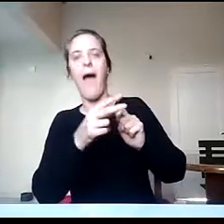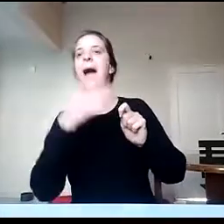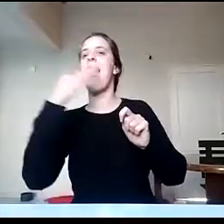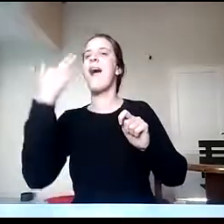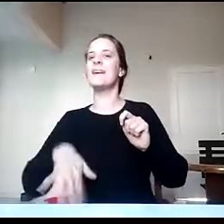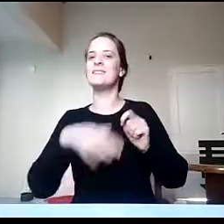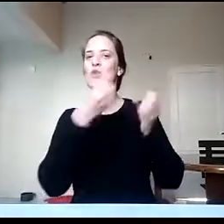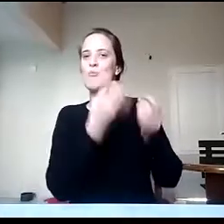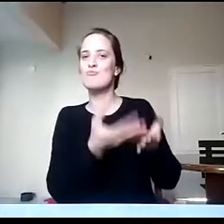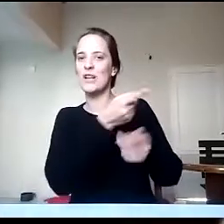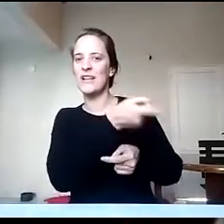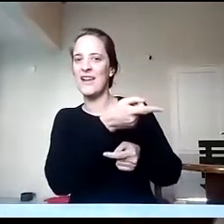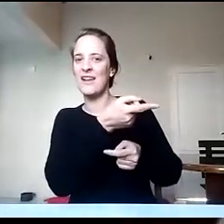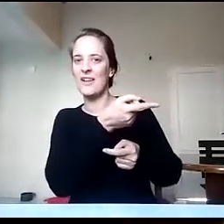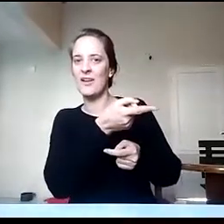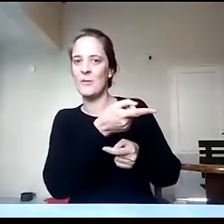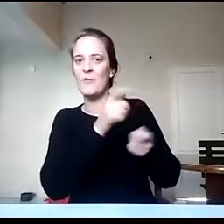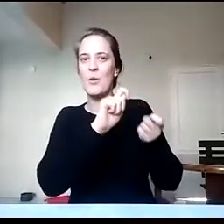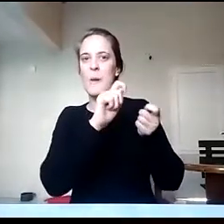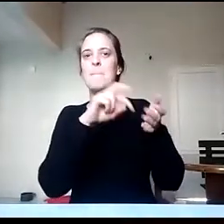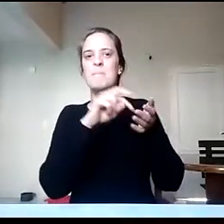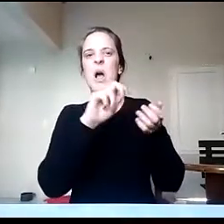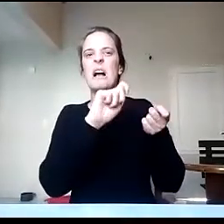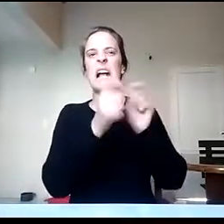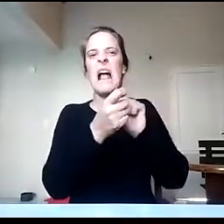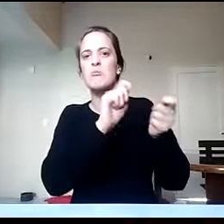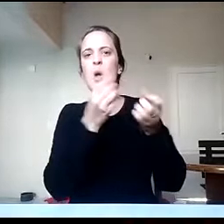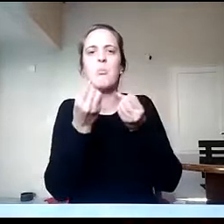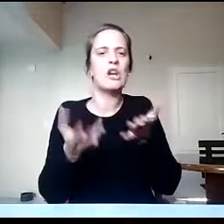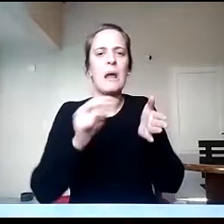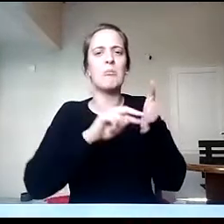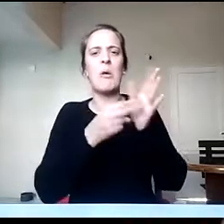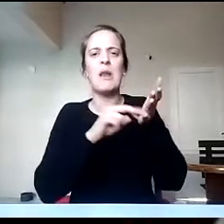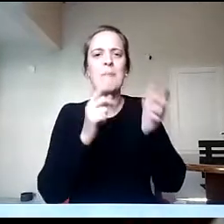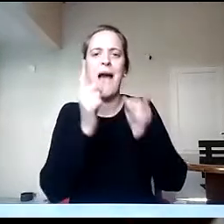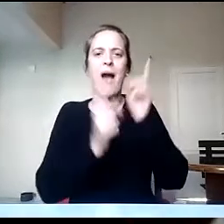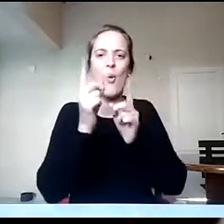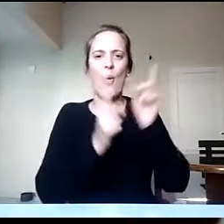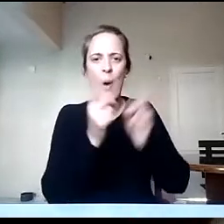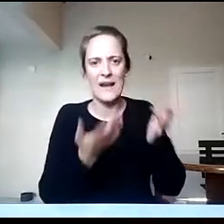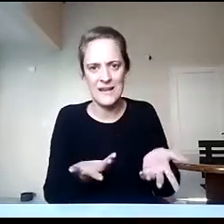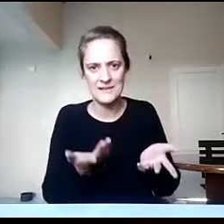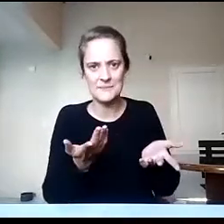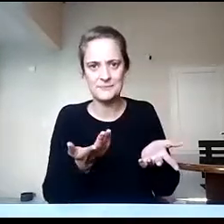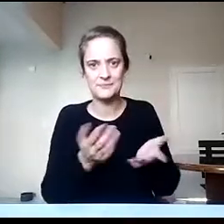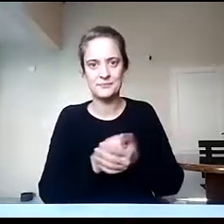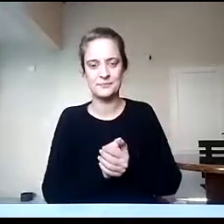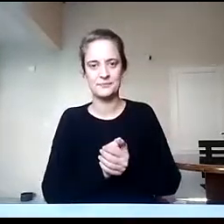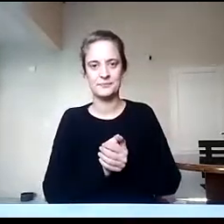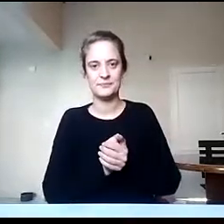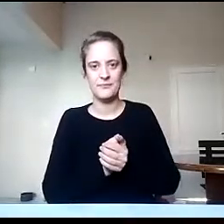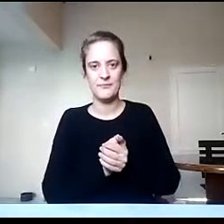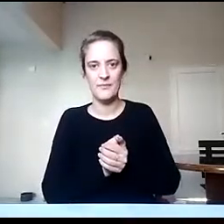poder entender y comprender cuáles son esas problemáticas, los cambios y continuidades que se llevan adelante en el espacio geográfico, y todo este